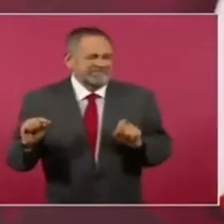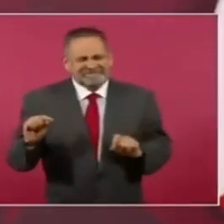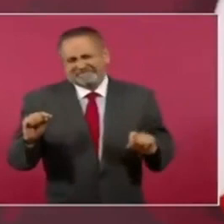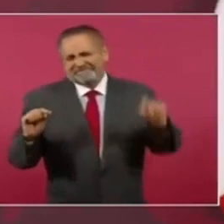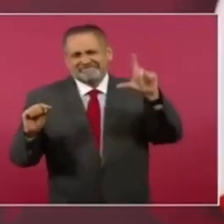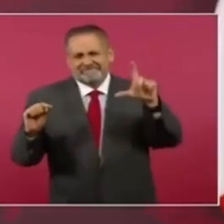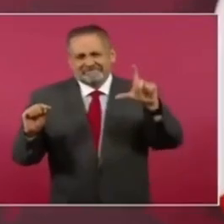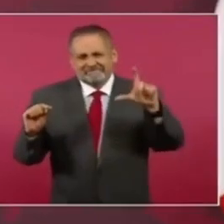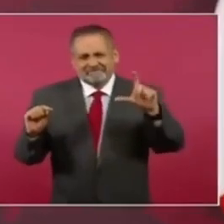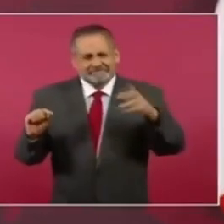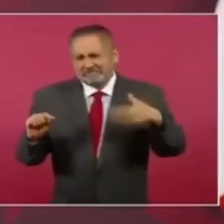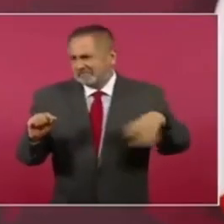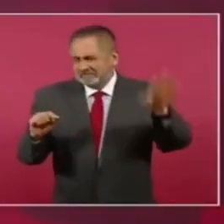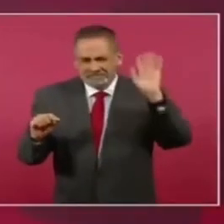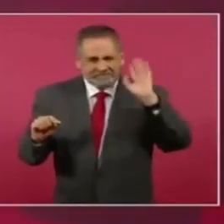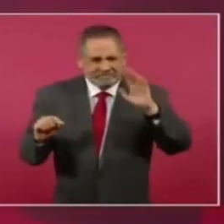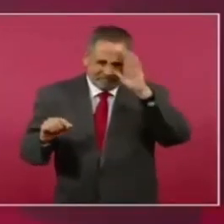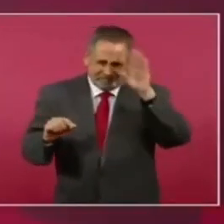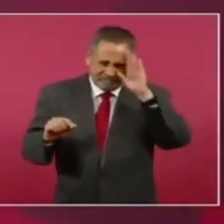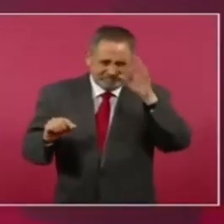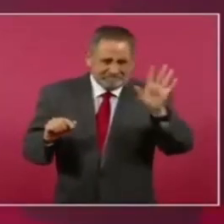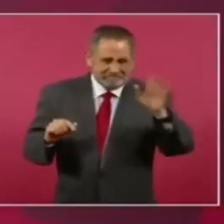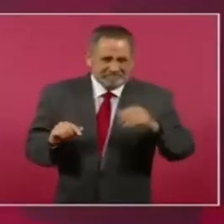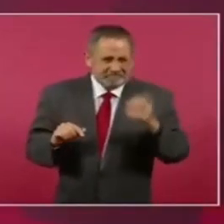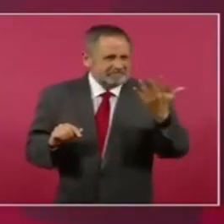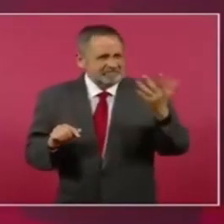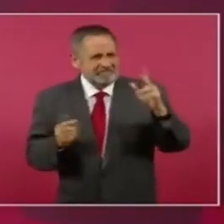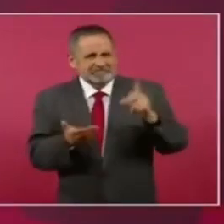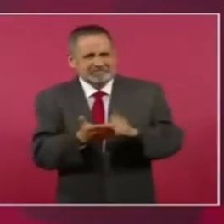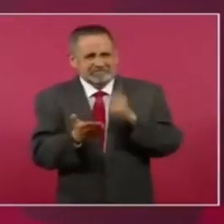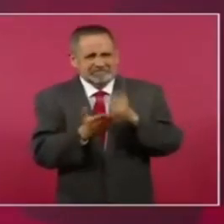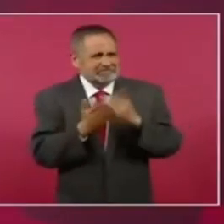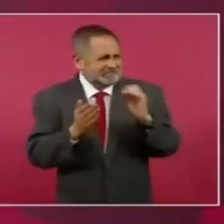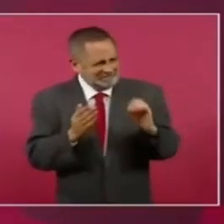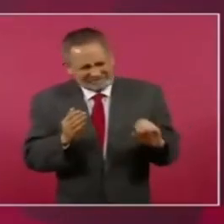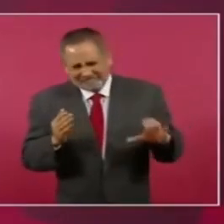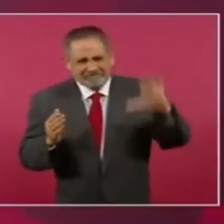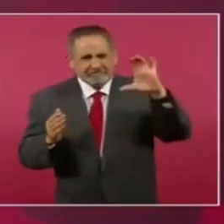sino ganan 50 veces más,